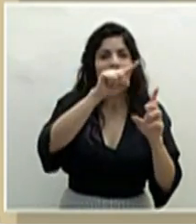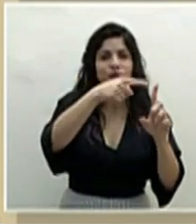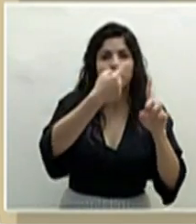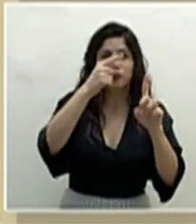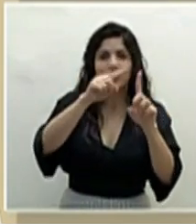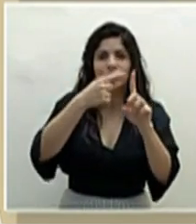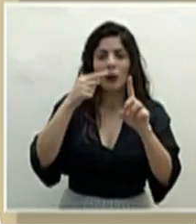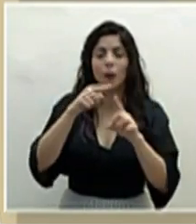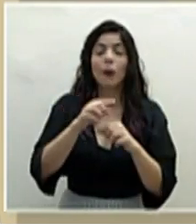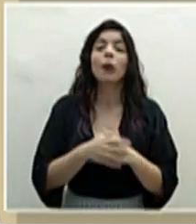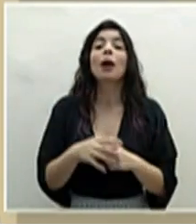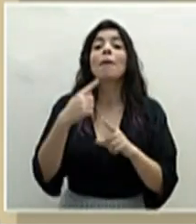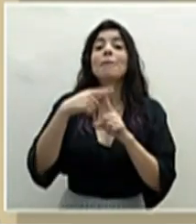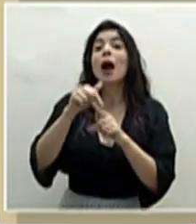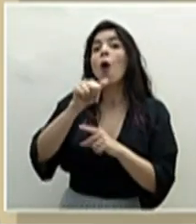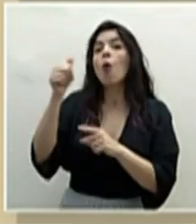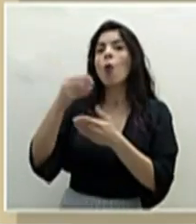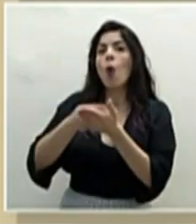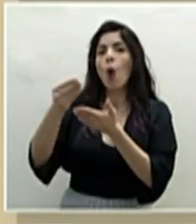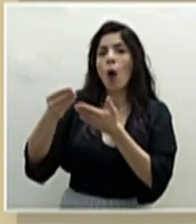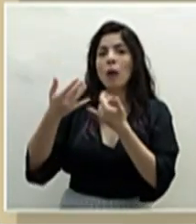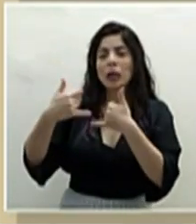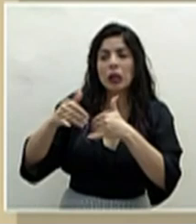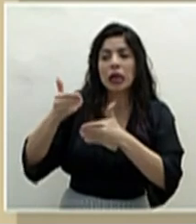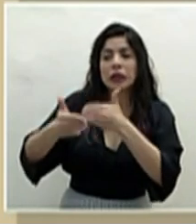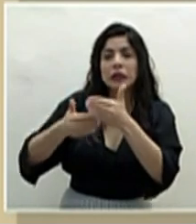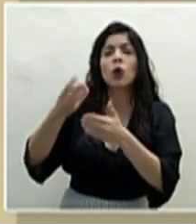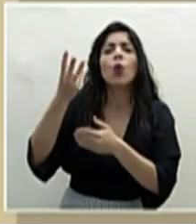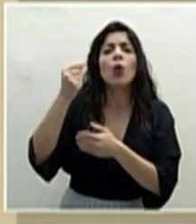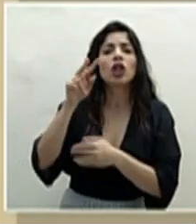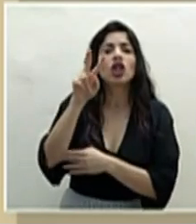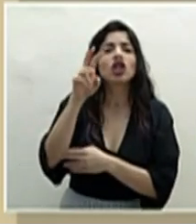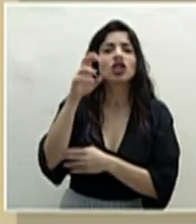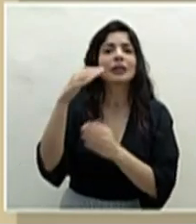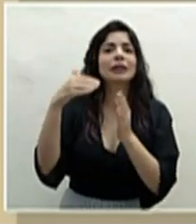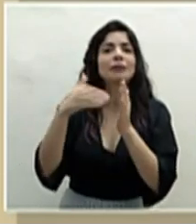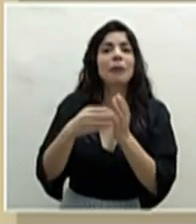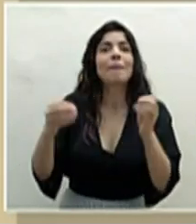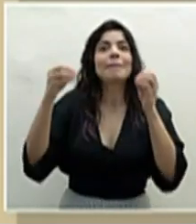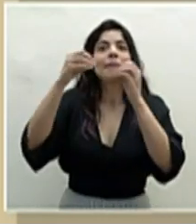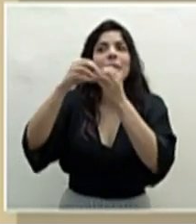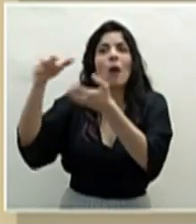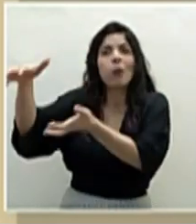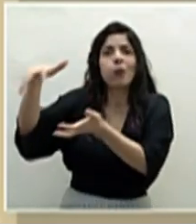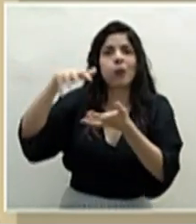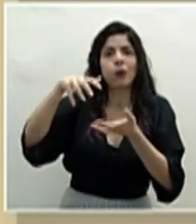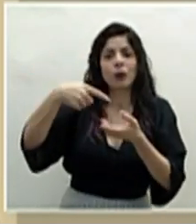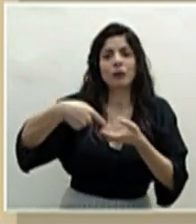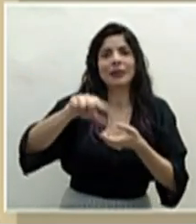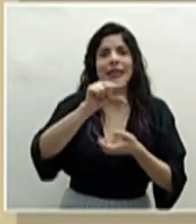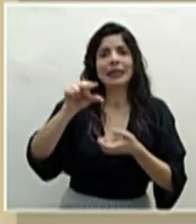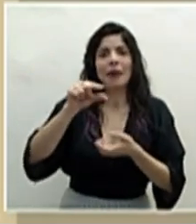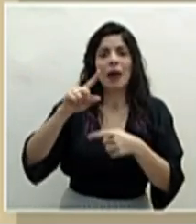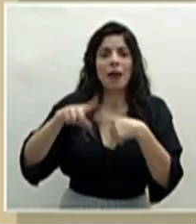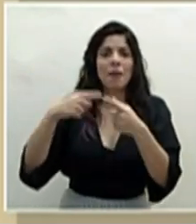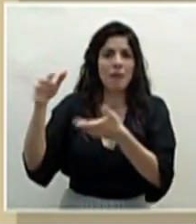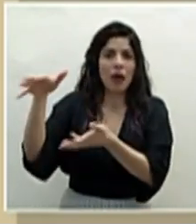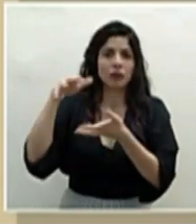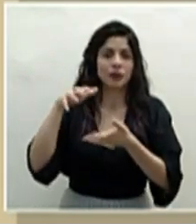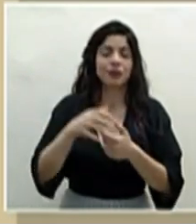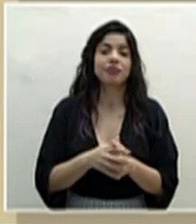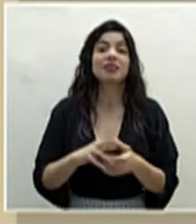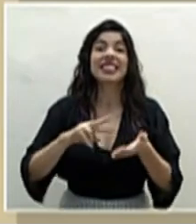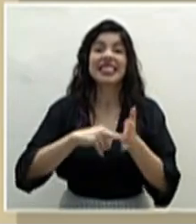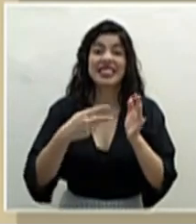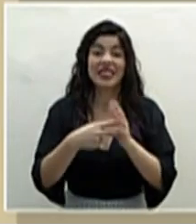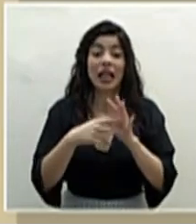compra, que ya está en trámite, de otras 200.000 unidades que van a ingresar en las próximas semanas. Así que